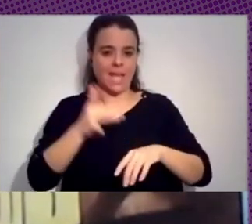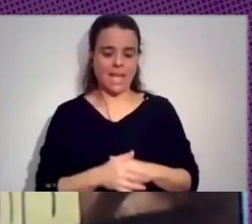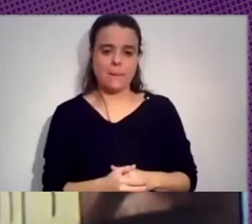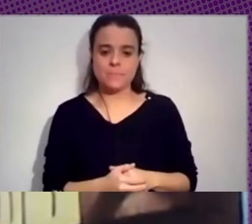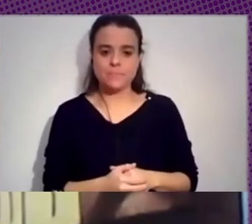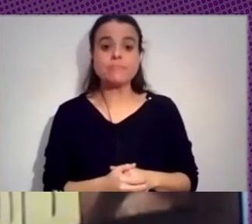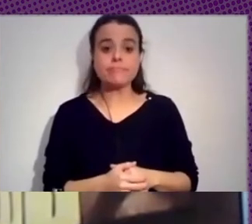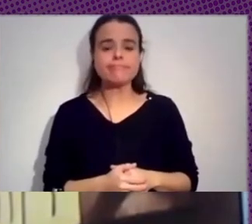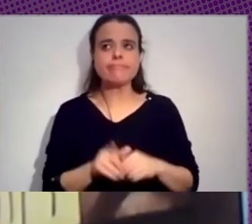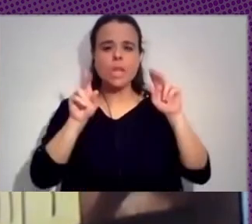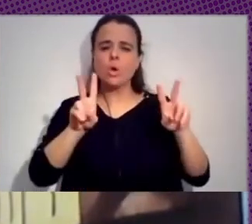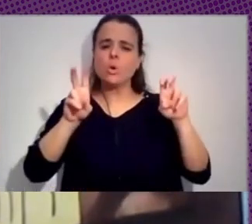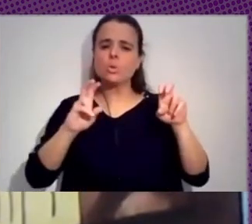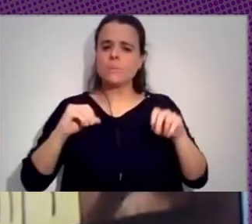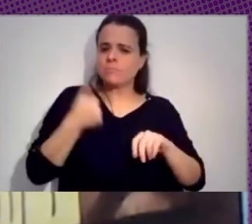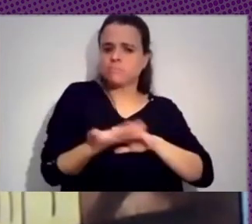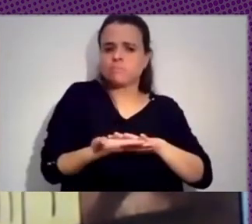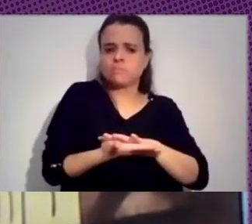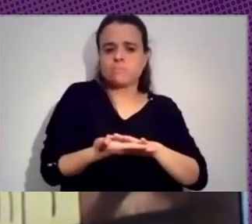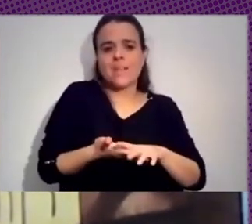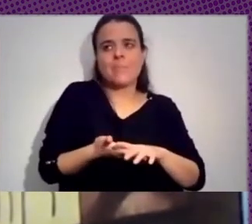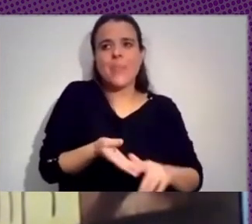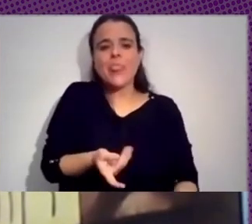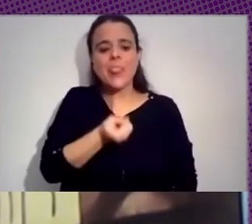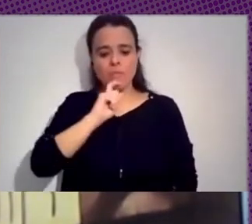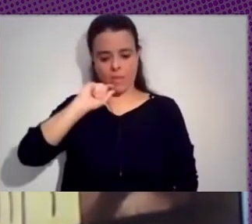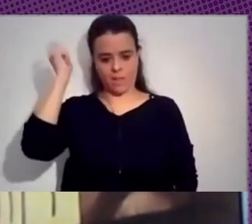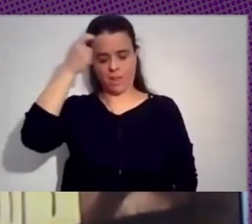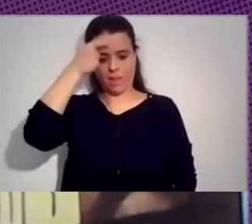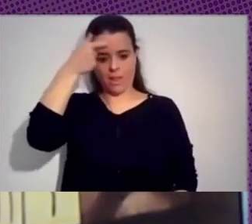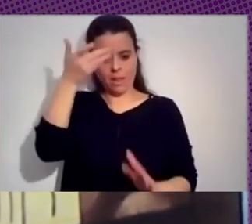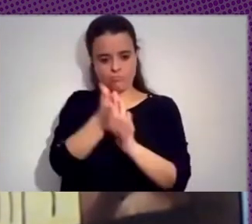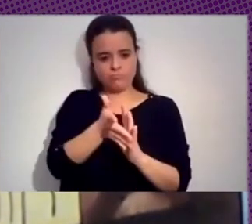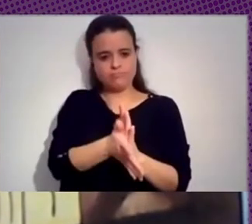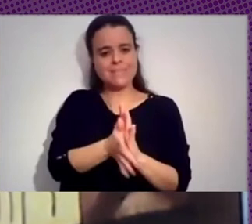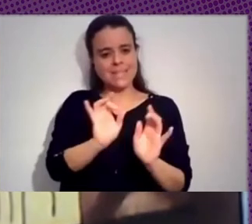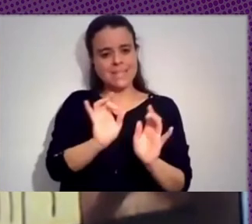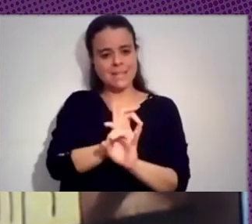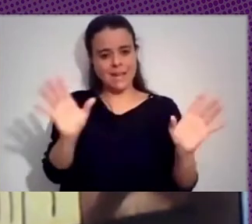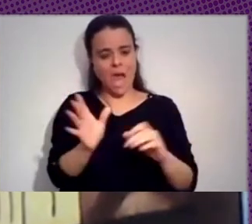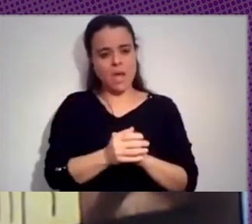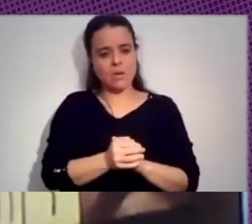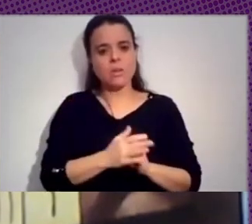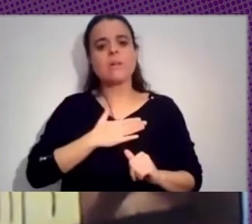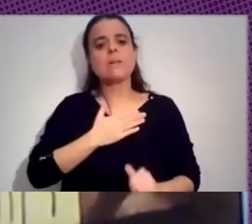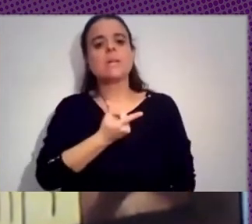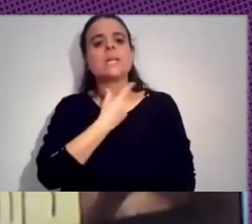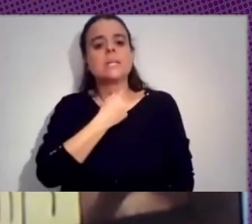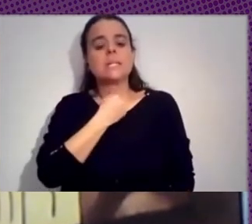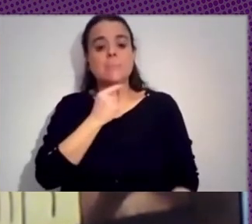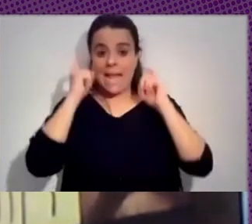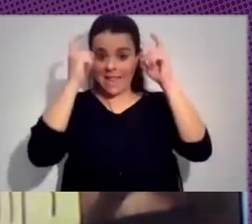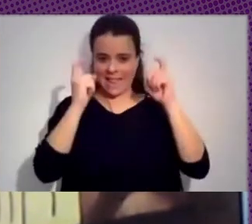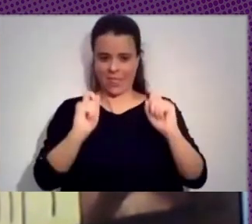venimos planteando es la dificultad de definir un concepto. Y a me gusta, para tratar de facilitar esta tarea, tratar